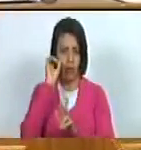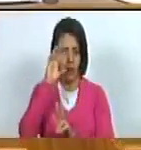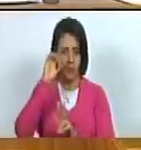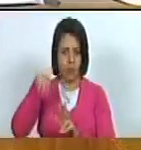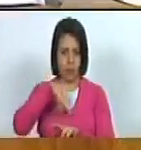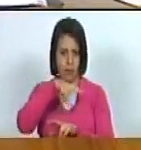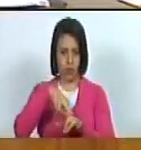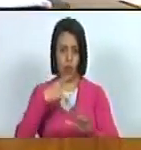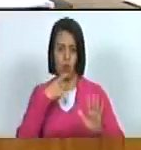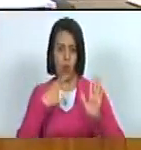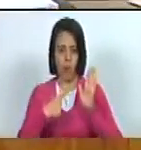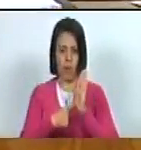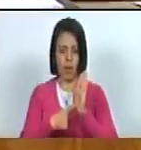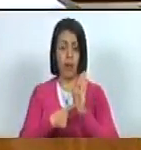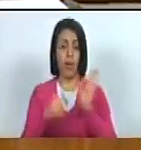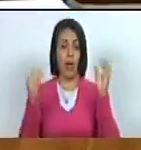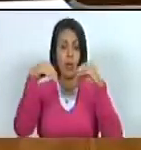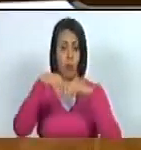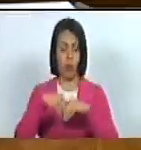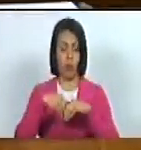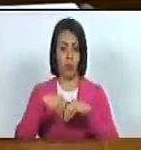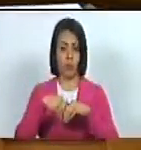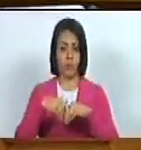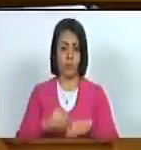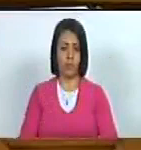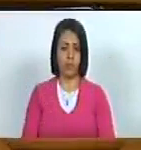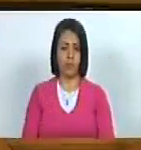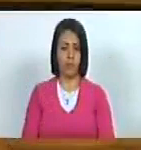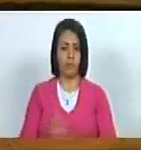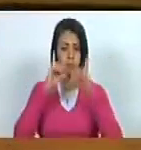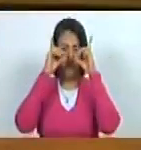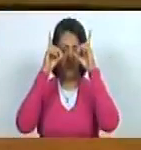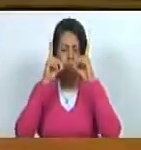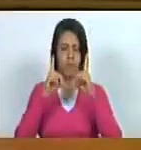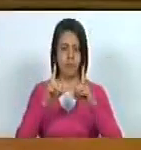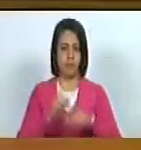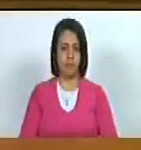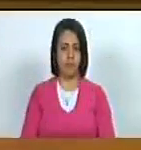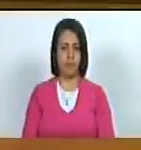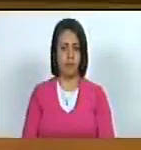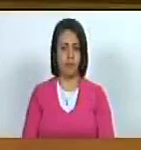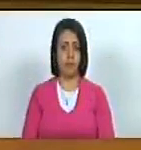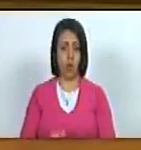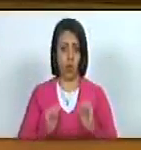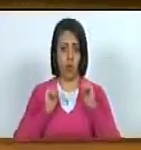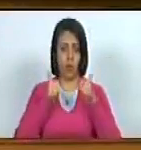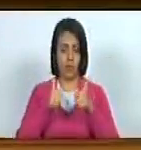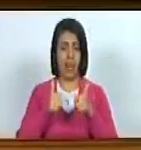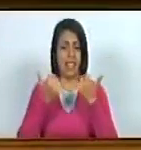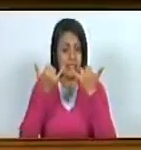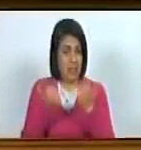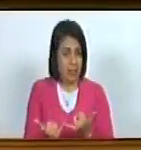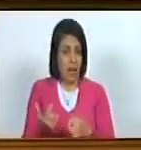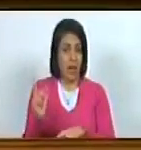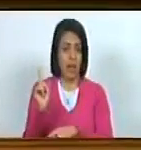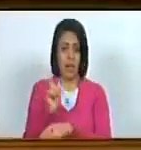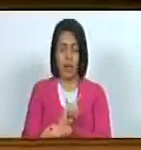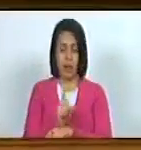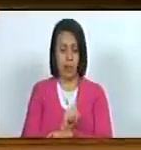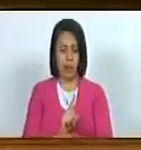ejecución de los términos de ese acuerdo decide iniciar de forma inmediata